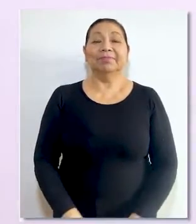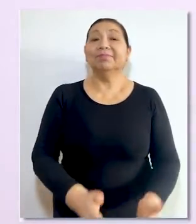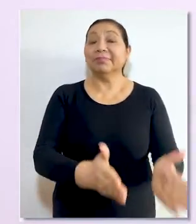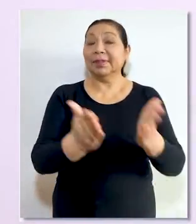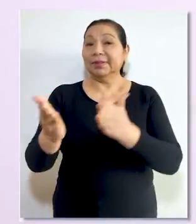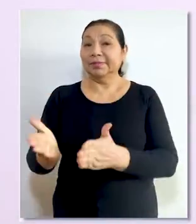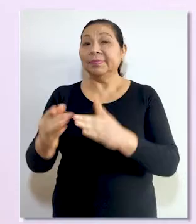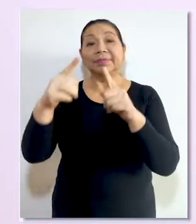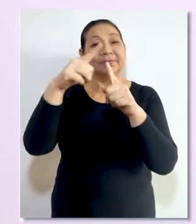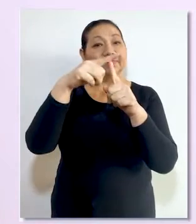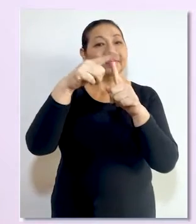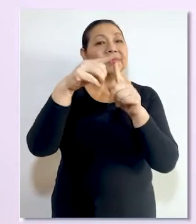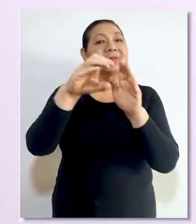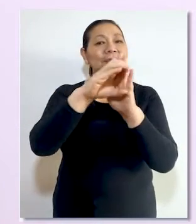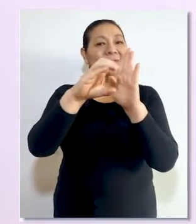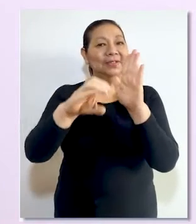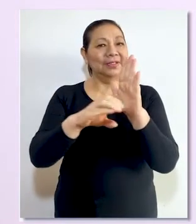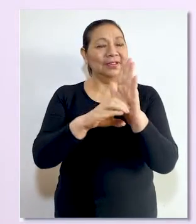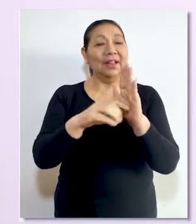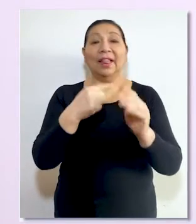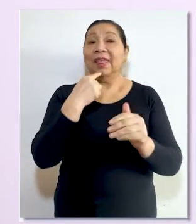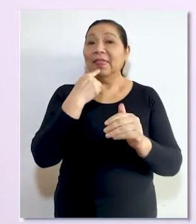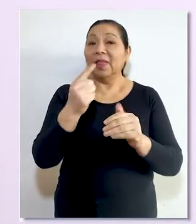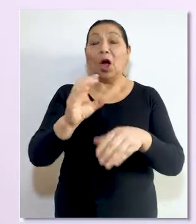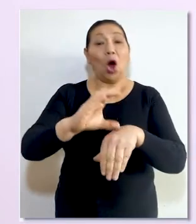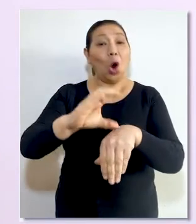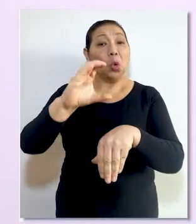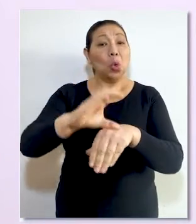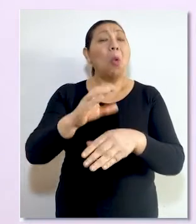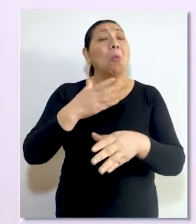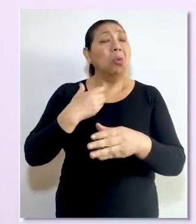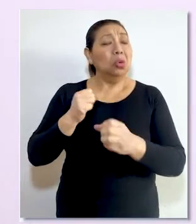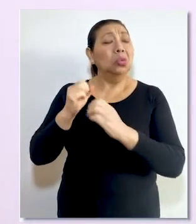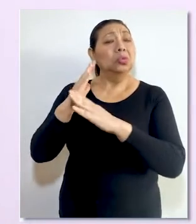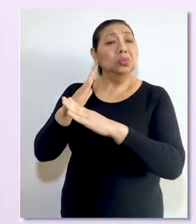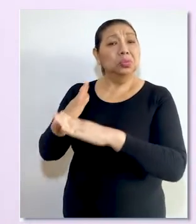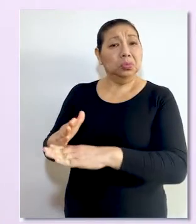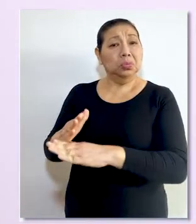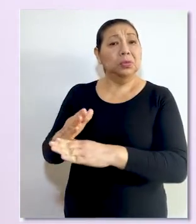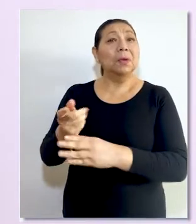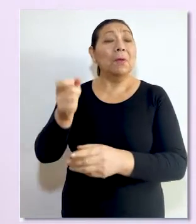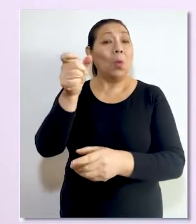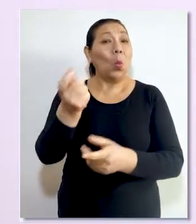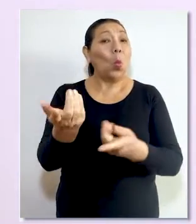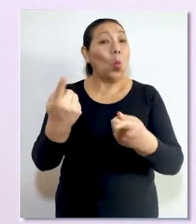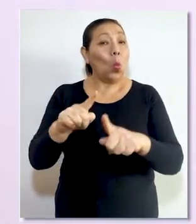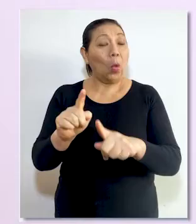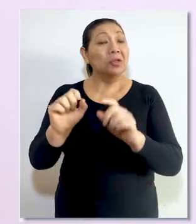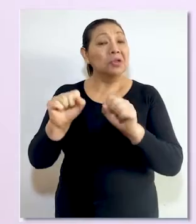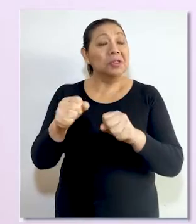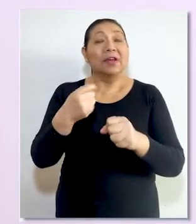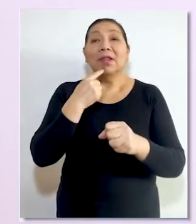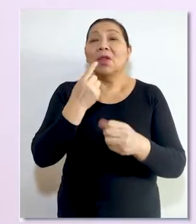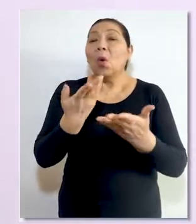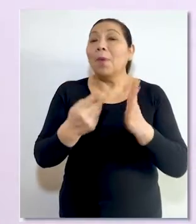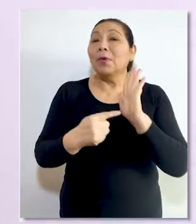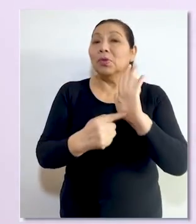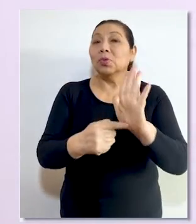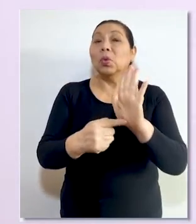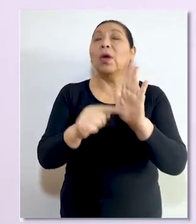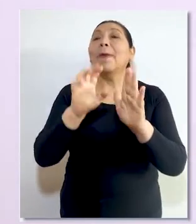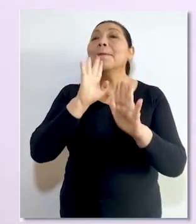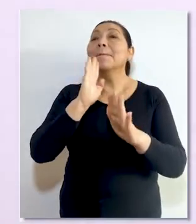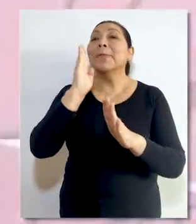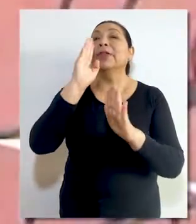El Tribunal Constitucional señaló que un club puede rechazar la admisión de un postulante si así lo contempla su